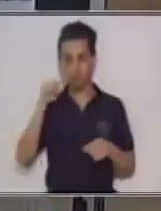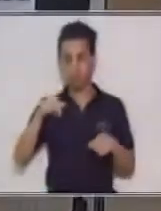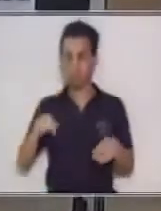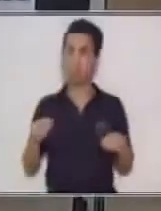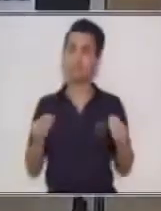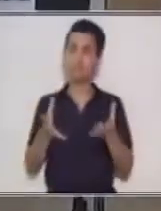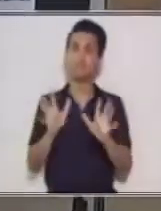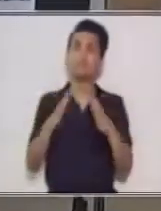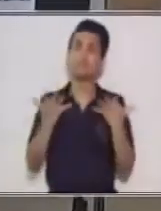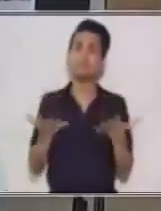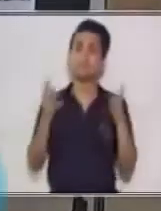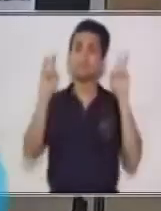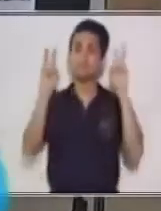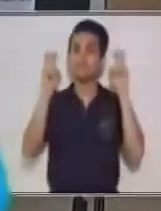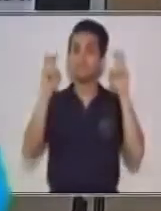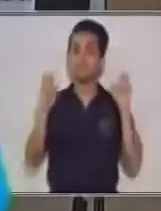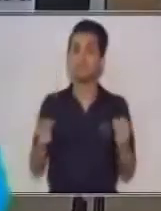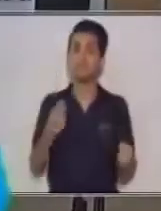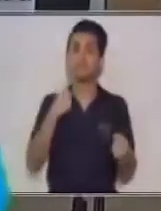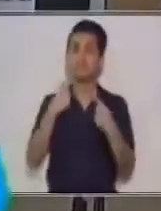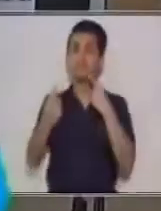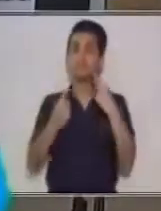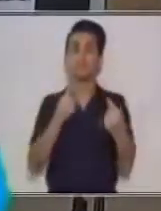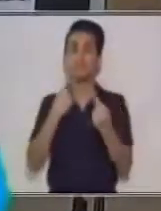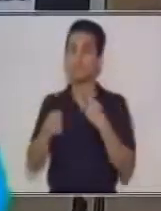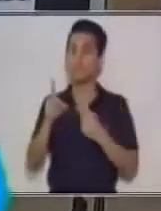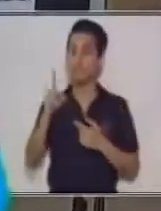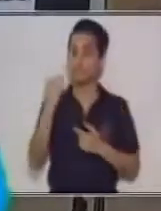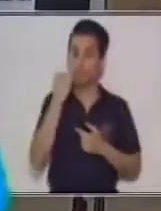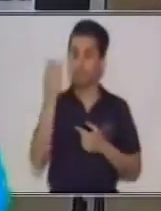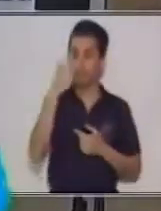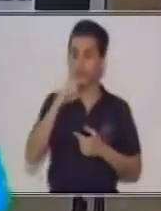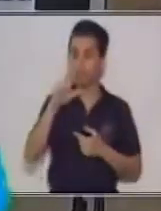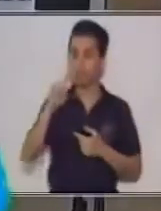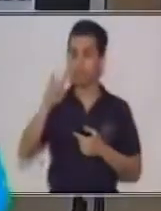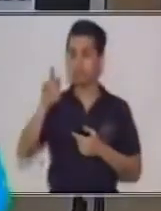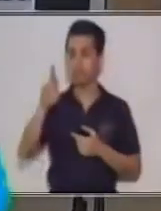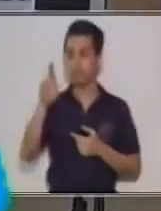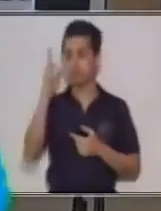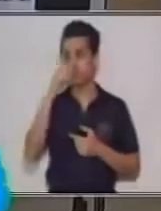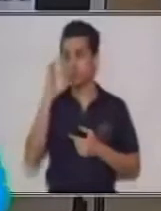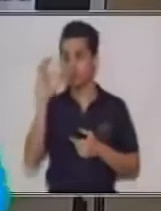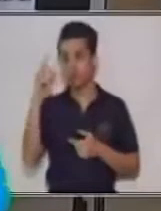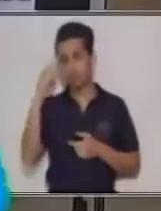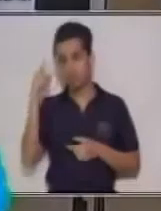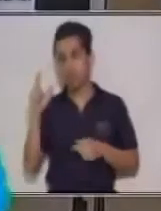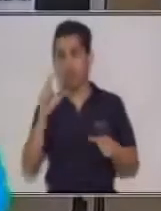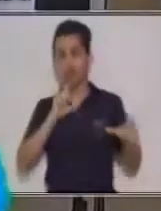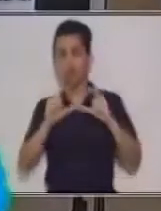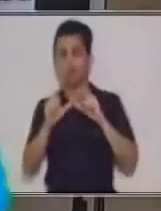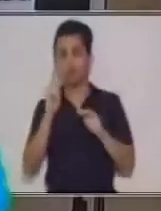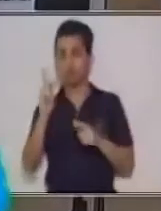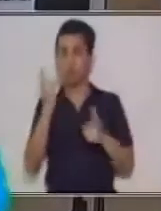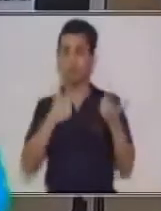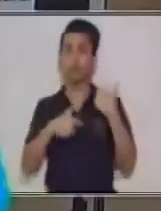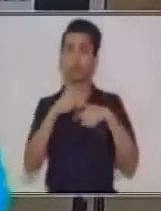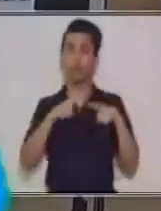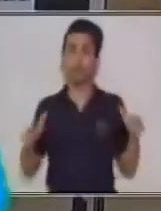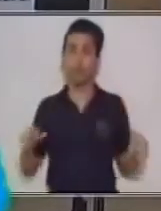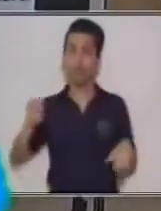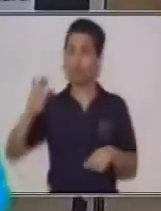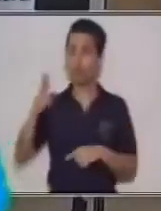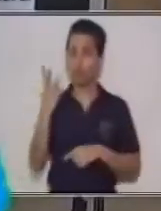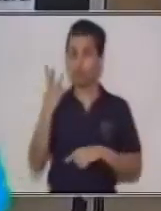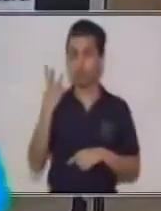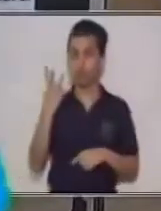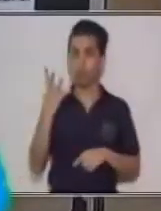desarrollaré el tema El Discurso, correspondiente al área de Comunicación y Lenguaje para el grado de Cuarto